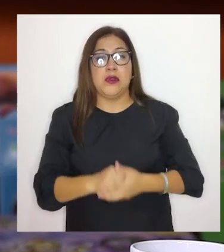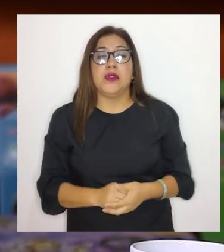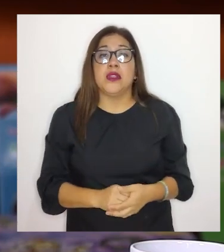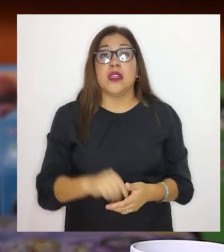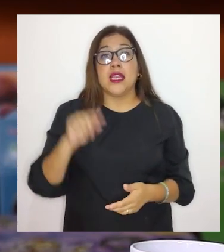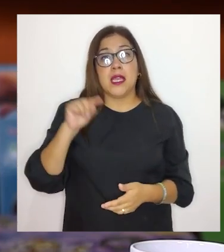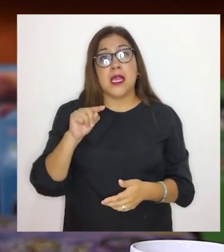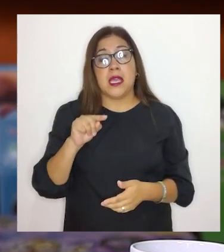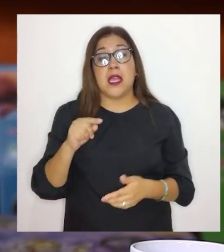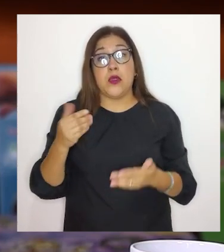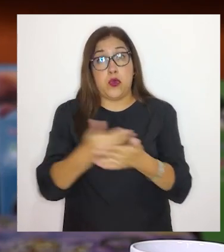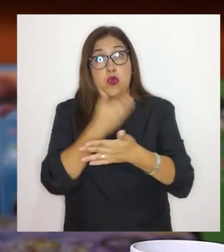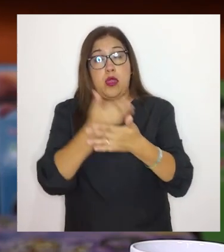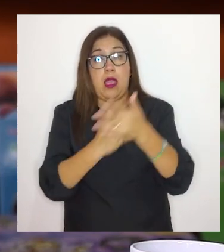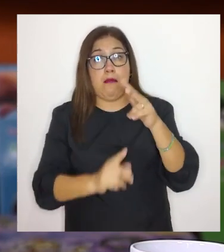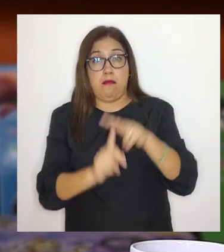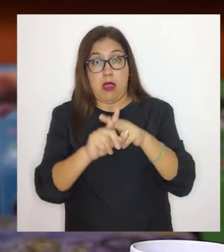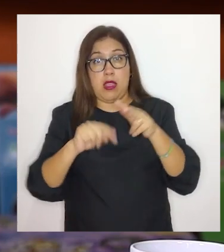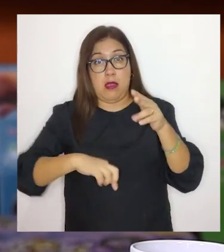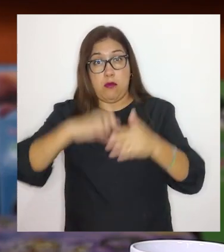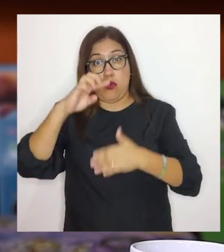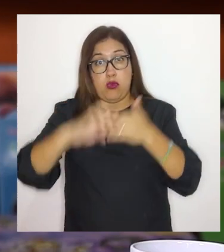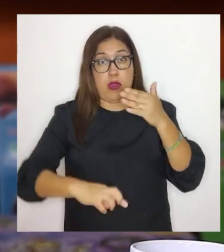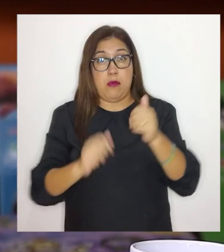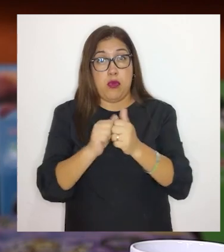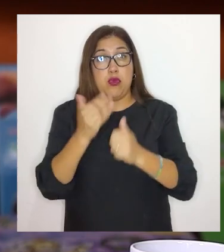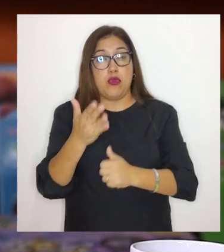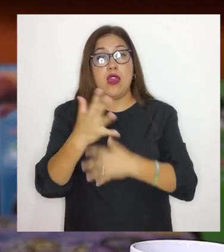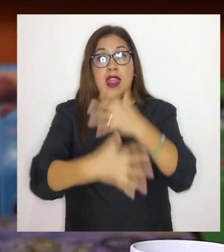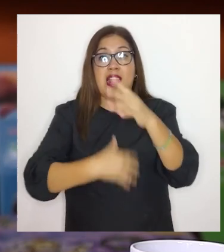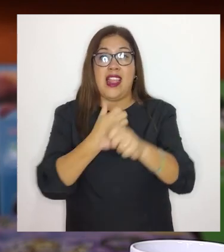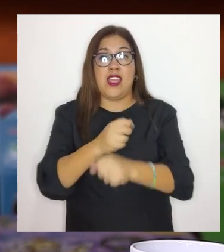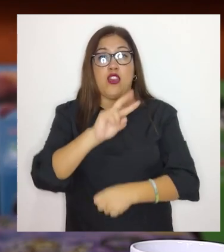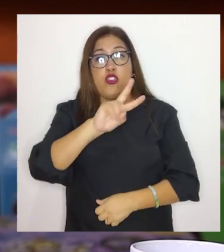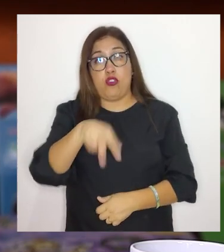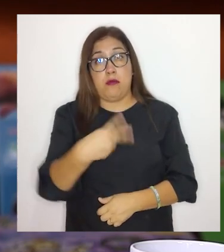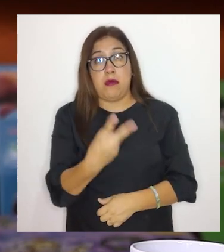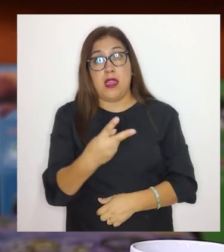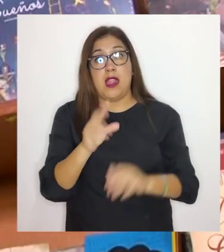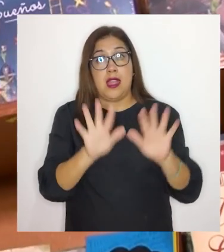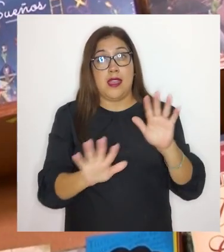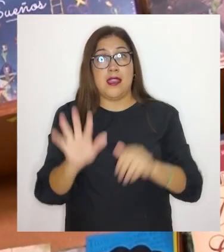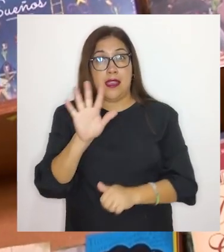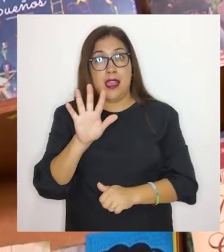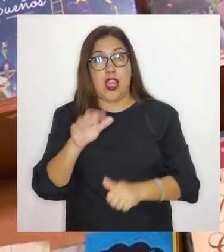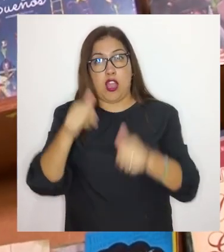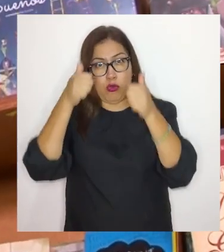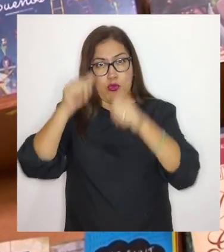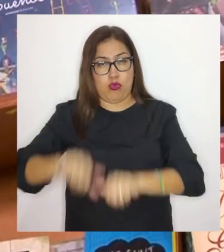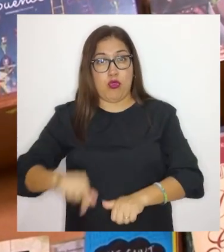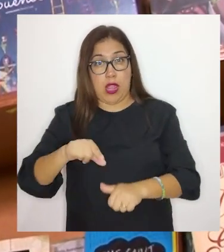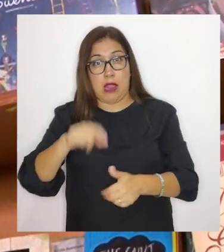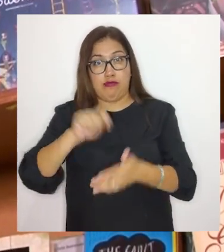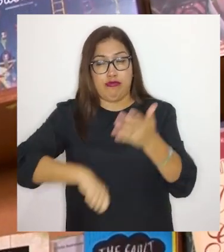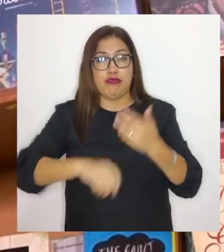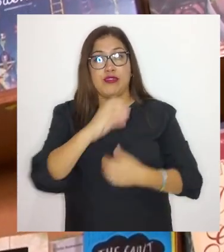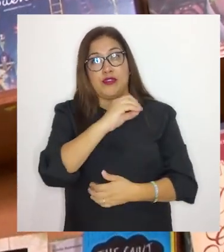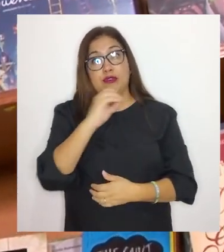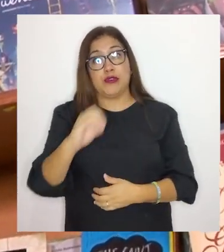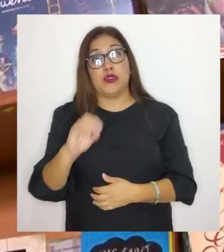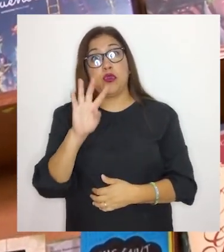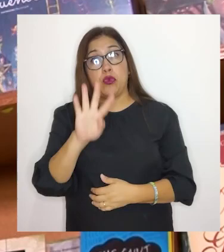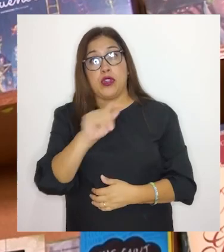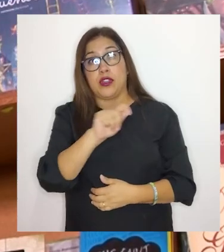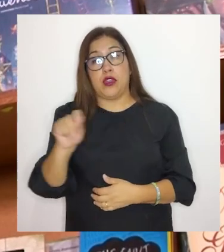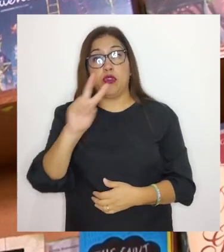es que se crea el Programa Nacional Contigo el año 2015 mediante el Decreto Supremo 004